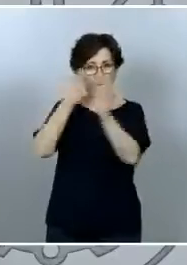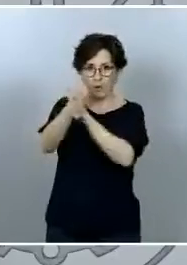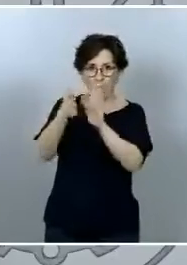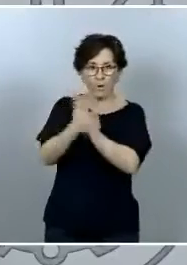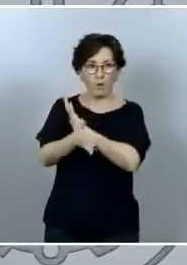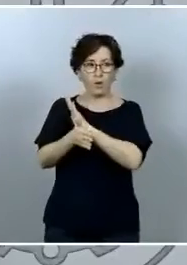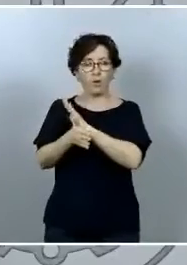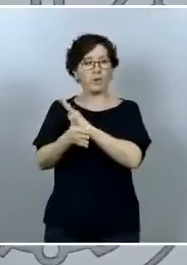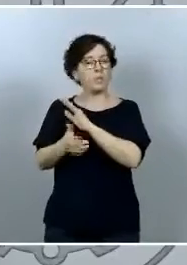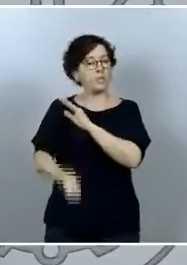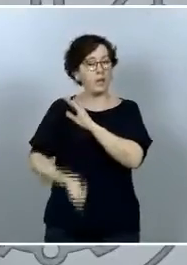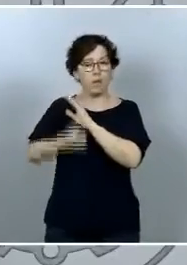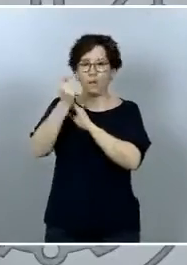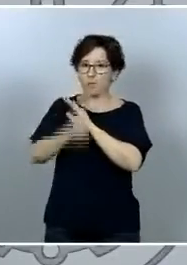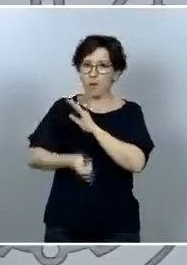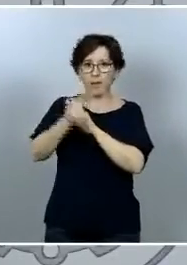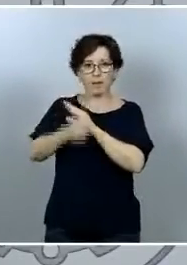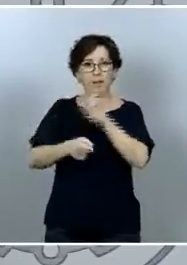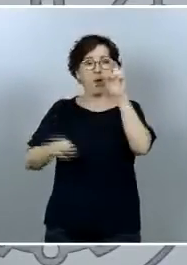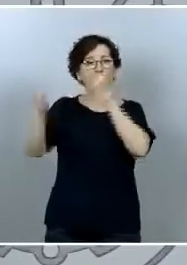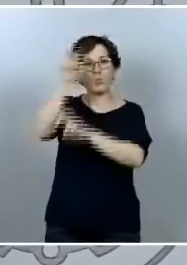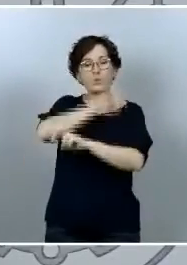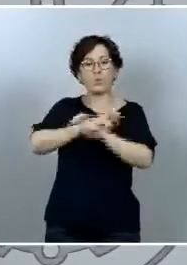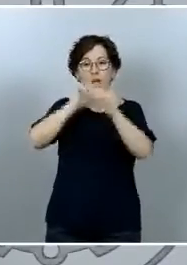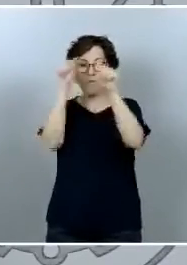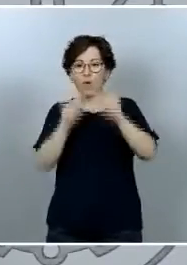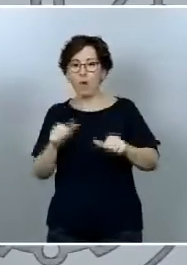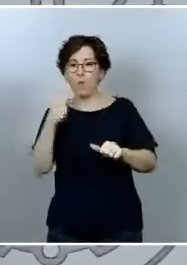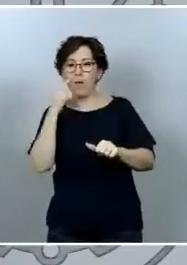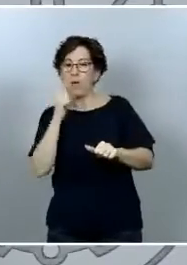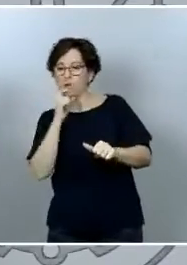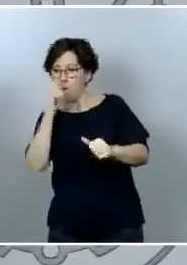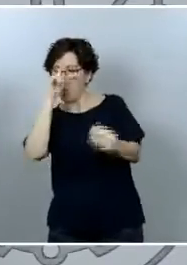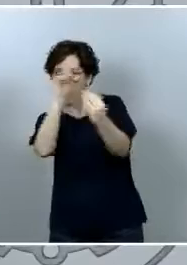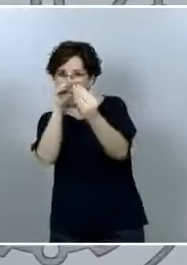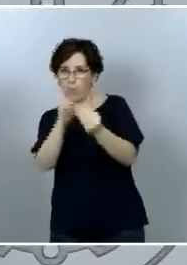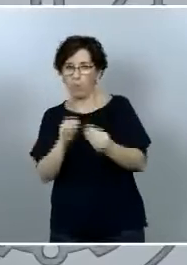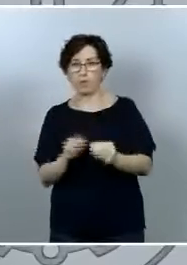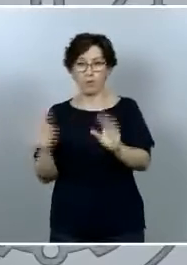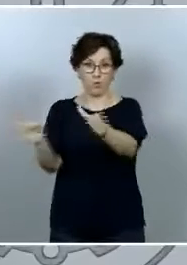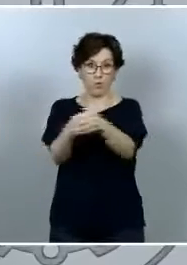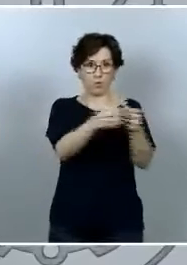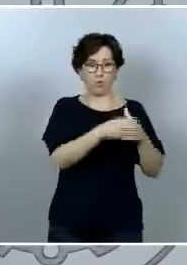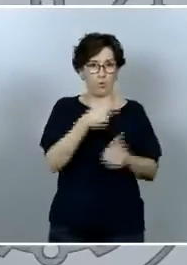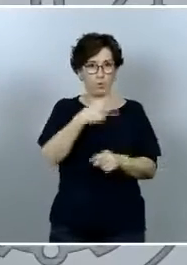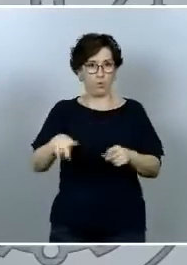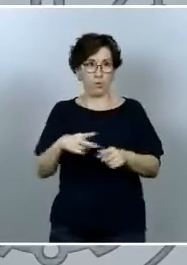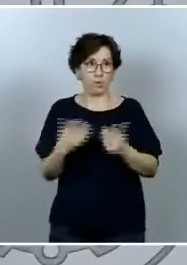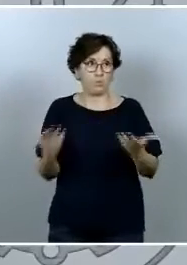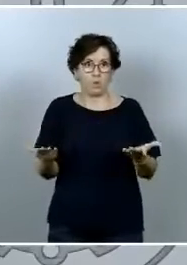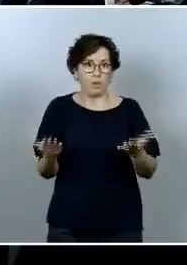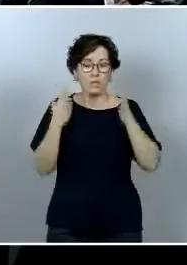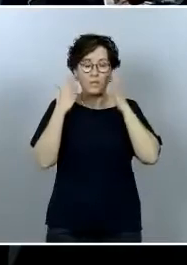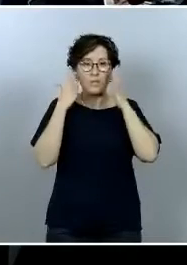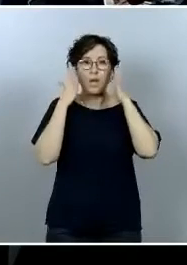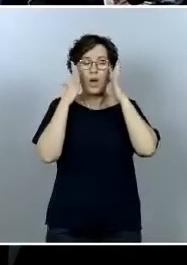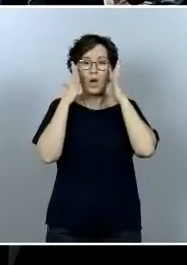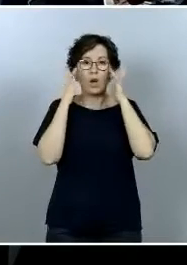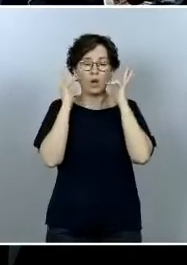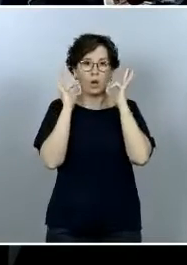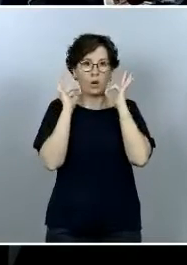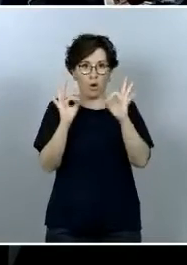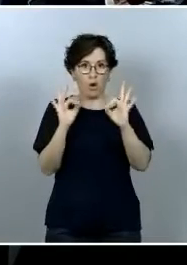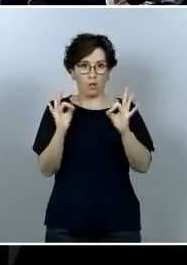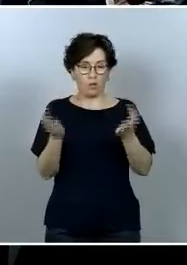permanentemente puntos de encuentro con las formaciones políticas y creo que era lógico y era de sentido común que en este momento